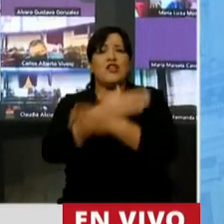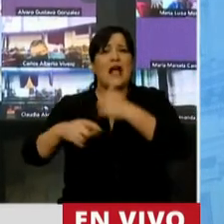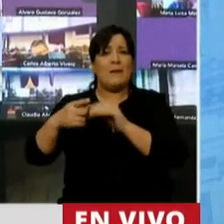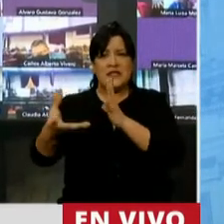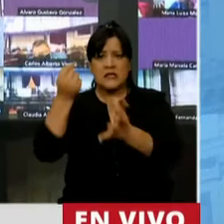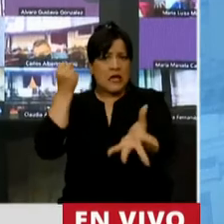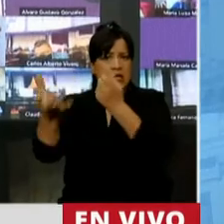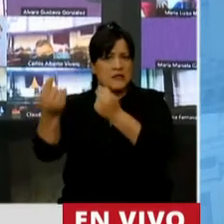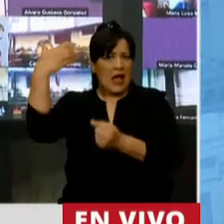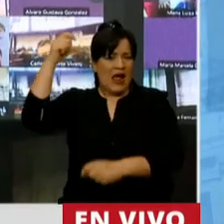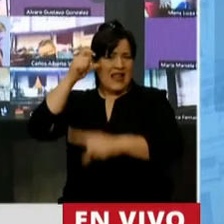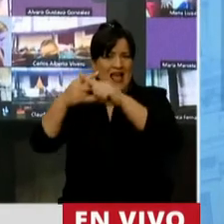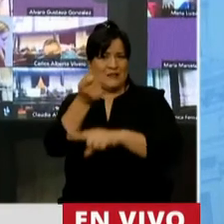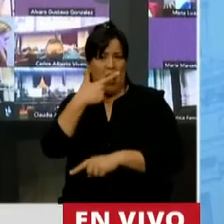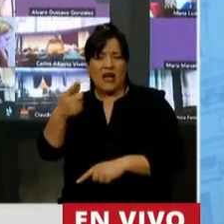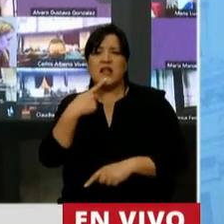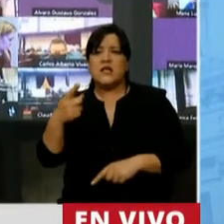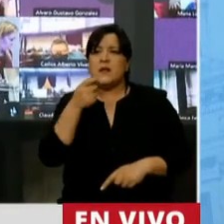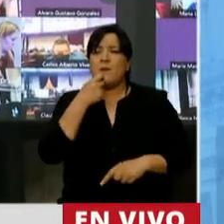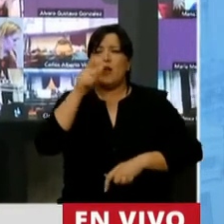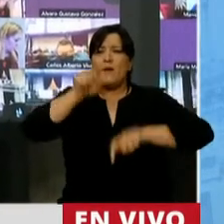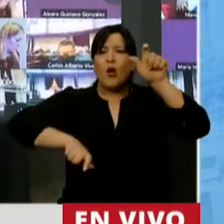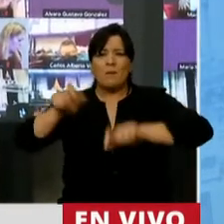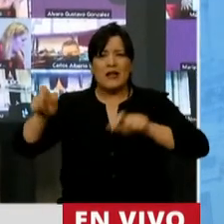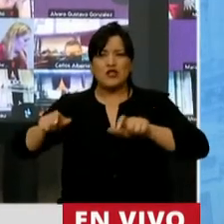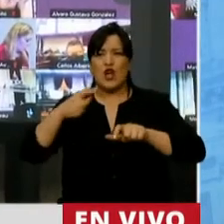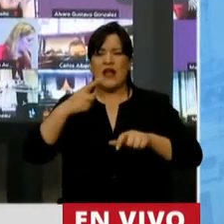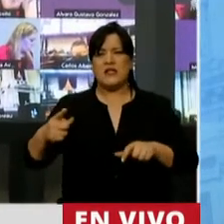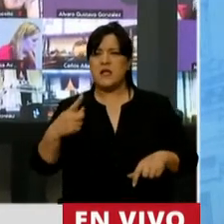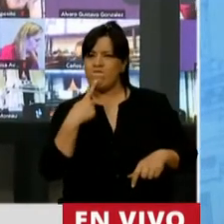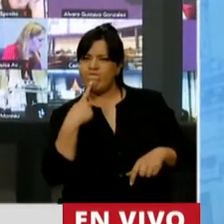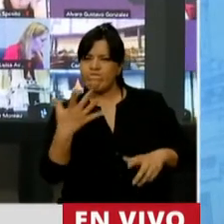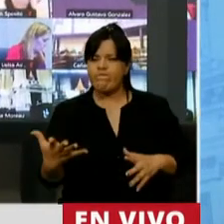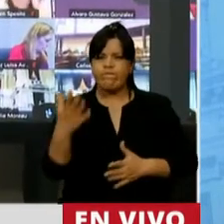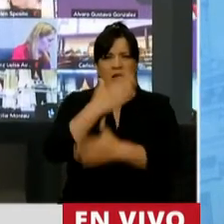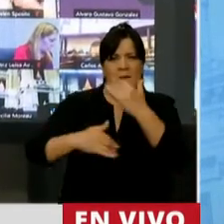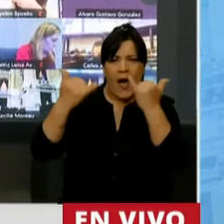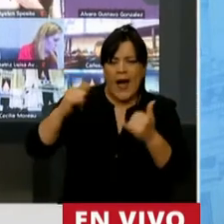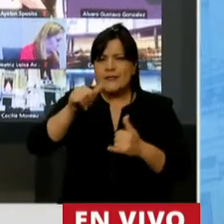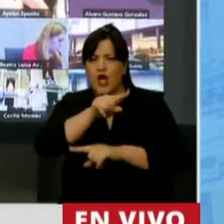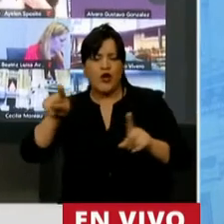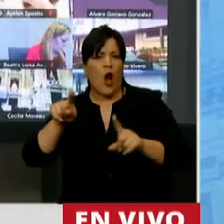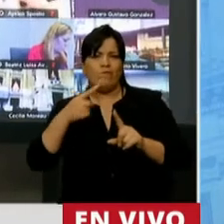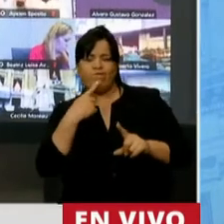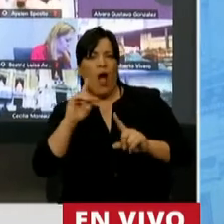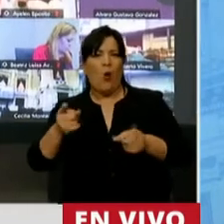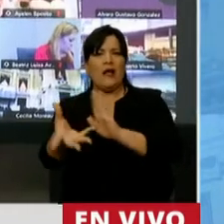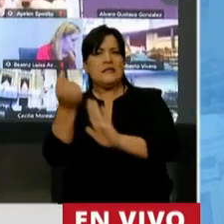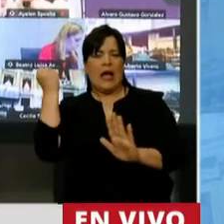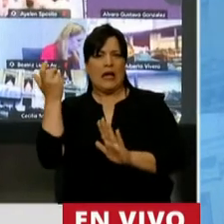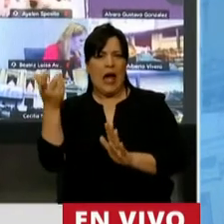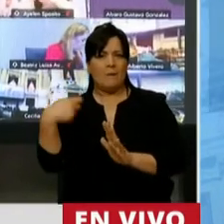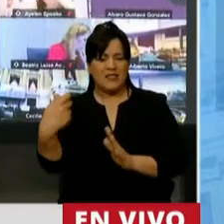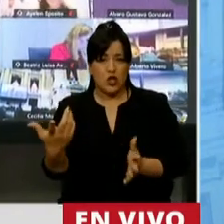discapacidad acusando a aquellas personas y poniéndolas en dudas de su condición de discapacitadas para poder sacarle las